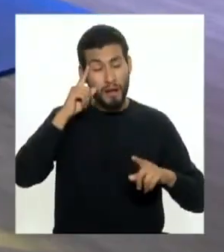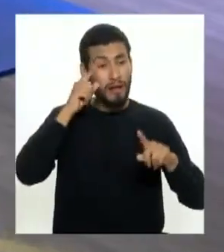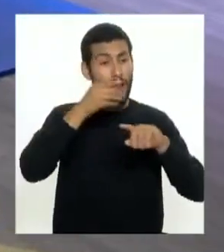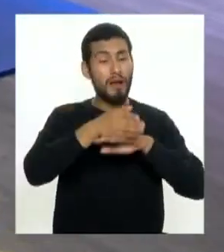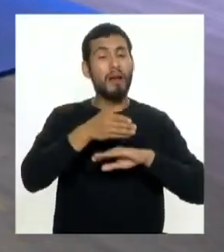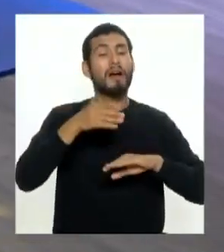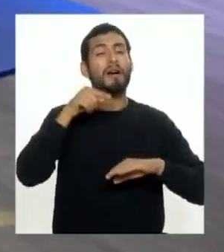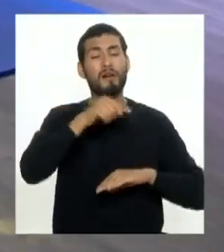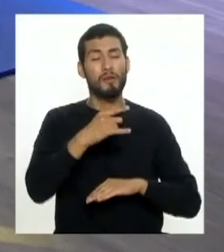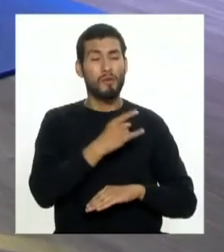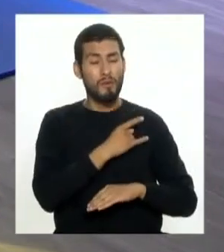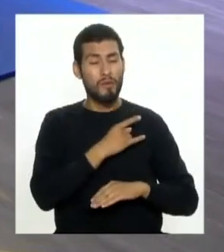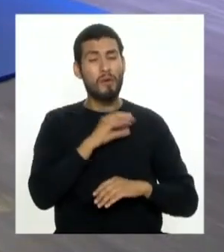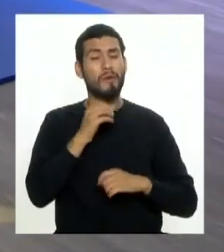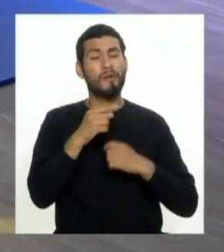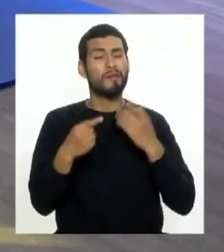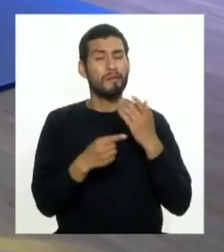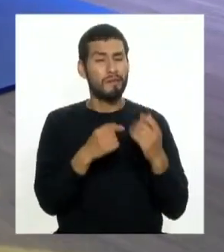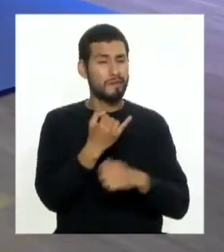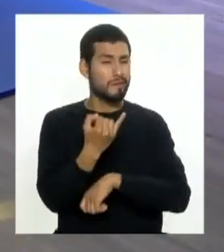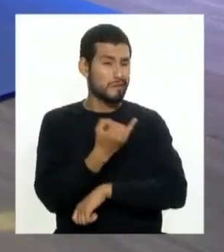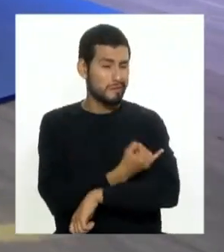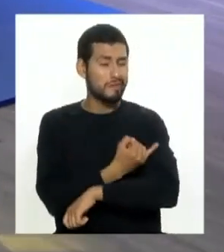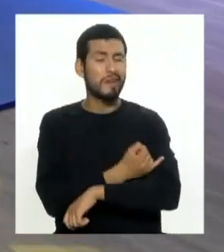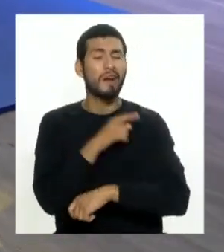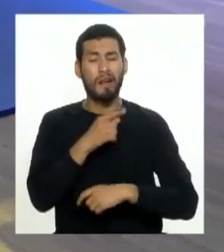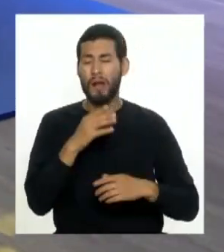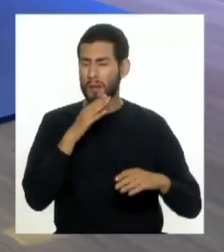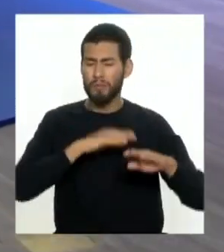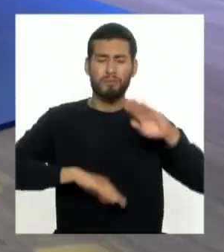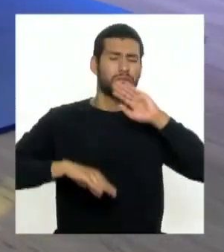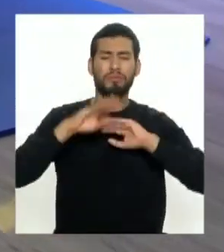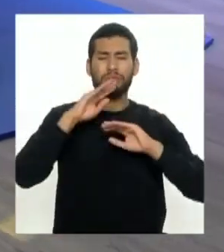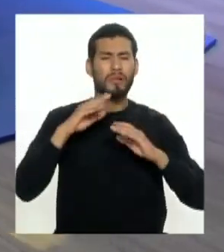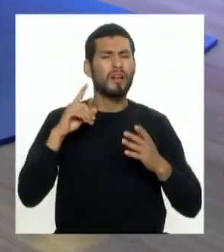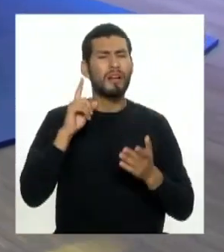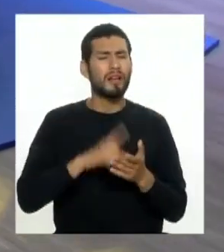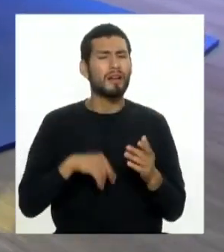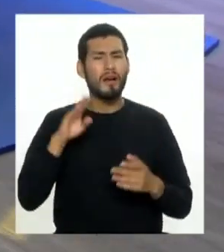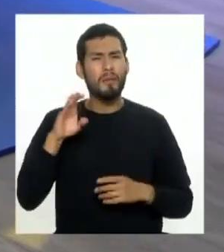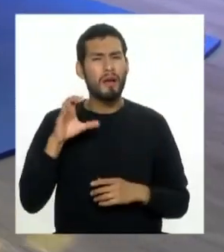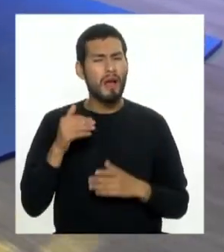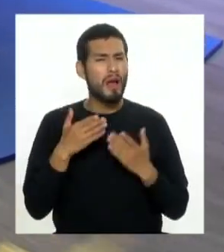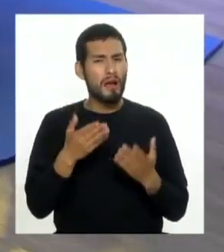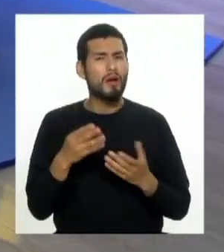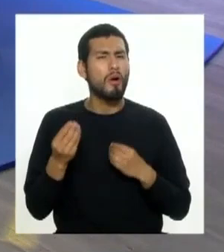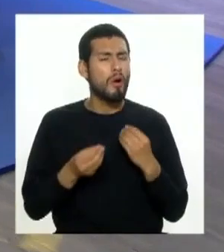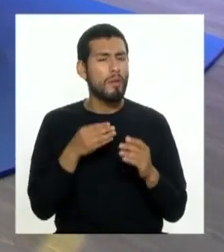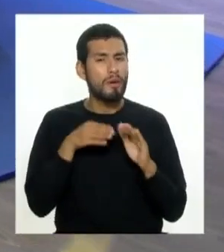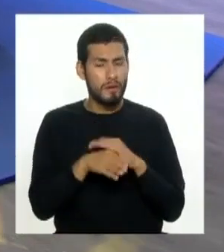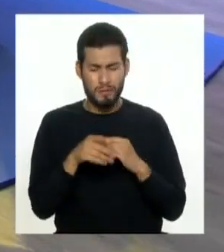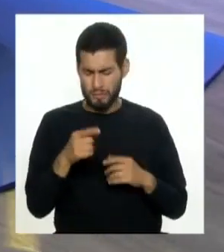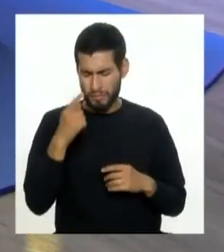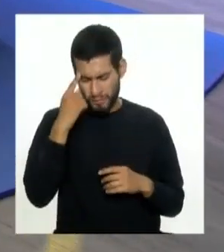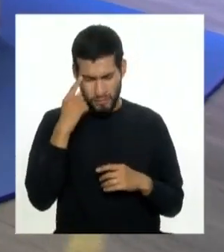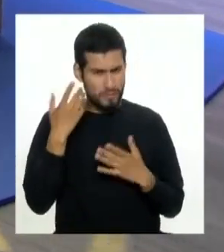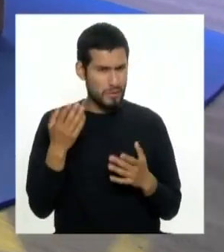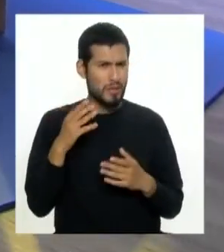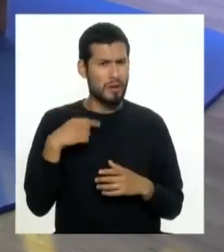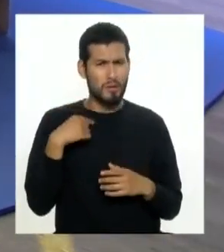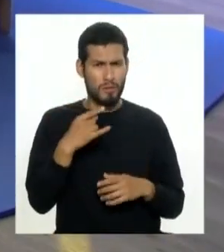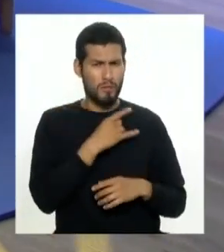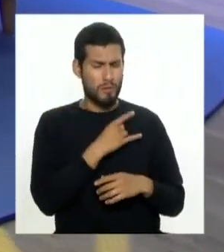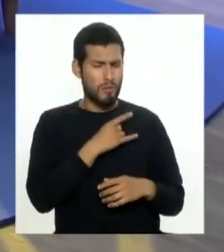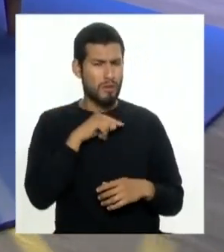educación superior o la educación técnica que tanto necesita el país de qué va la beca y cómo se puede acceder porque uno dice espero que vaya a una universidad